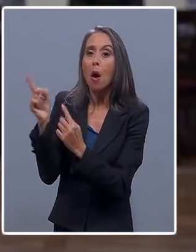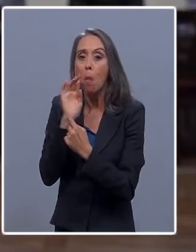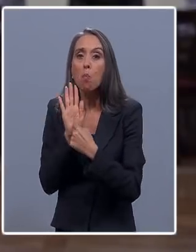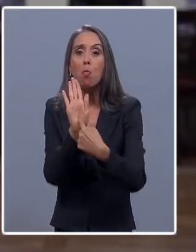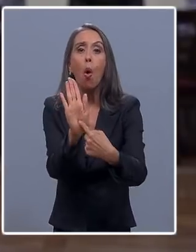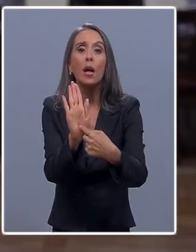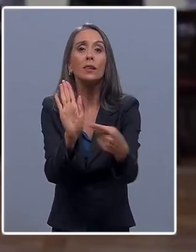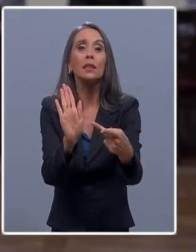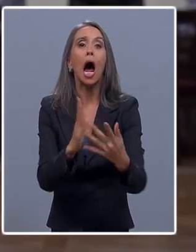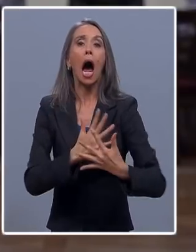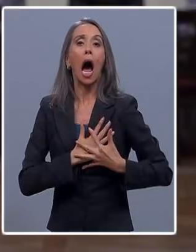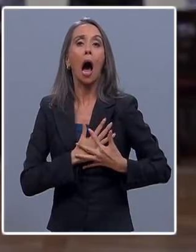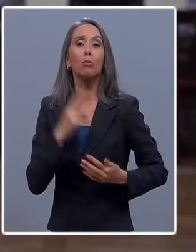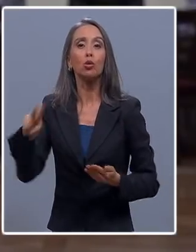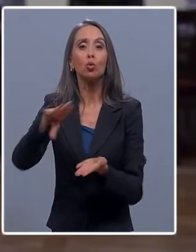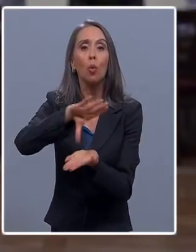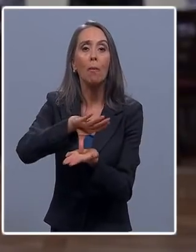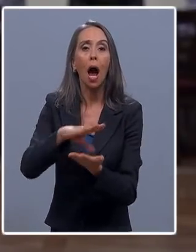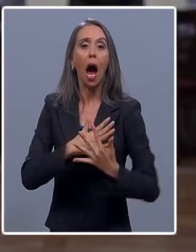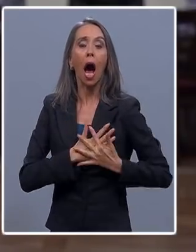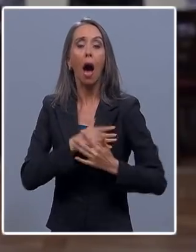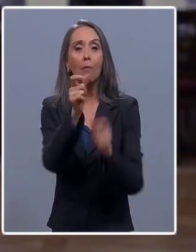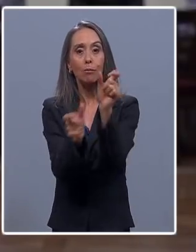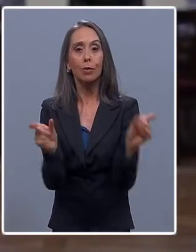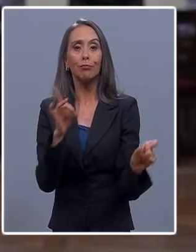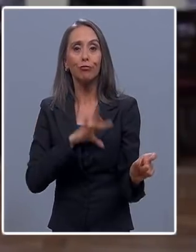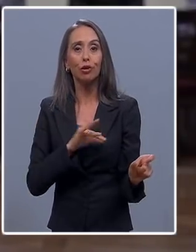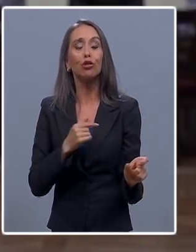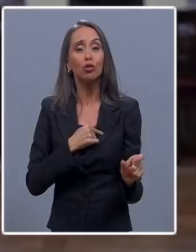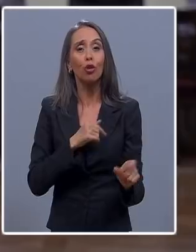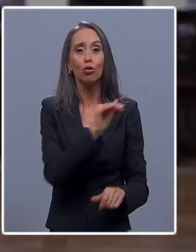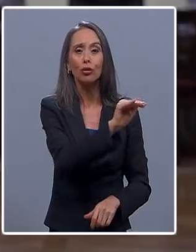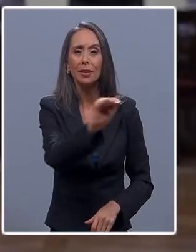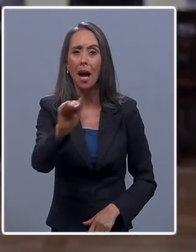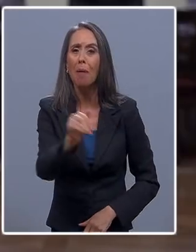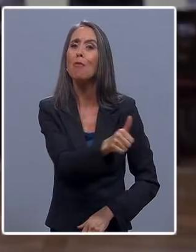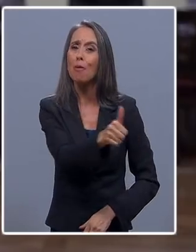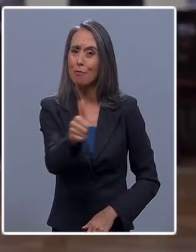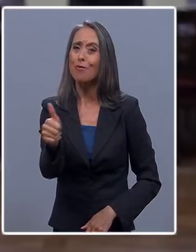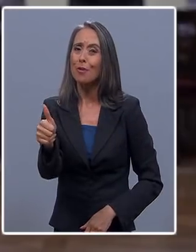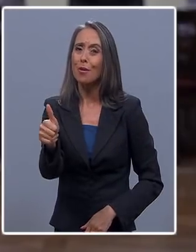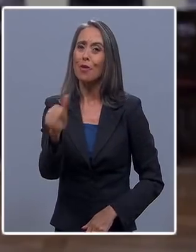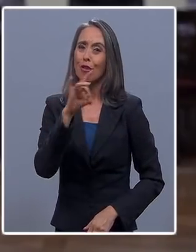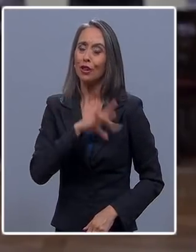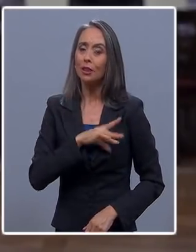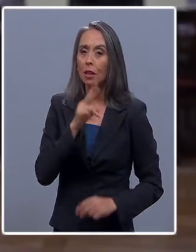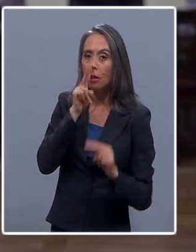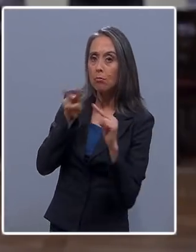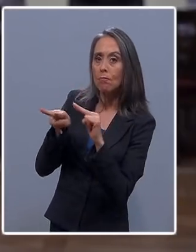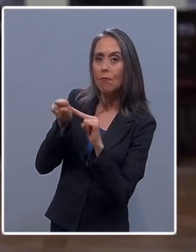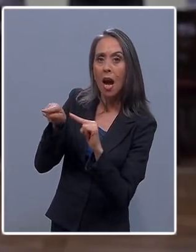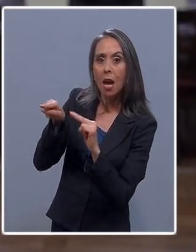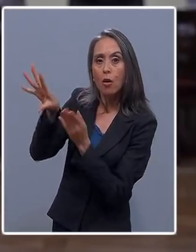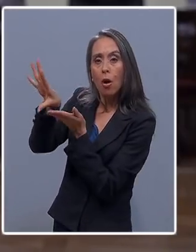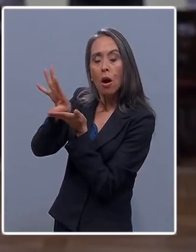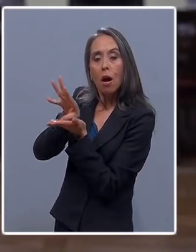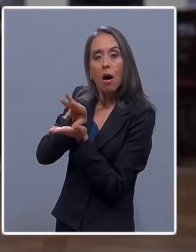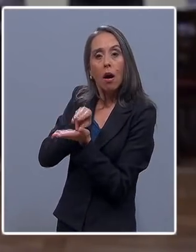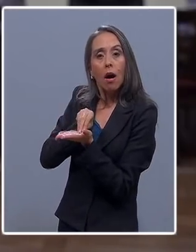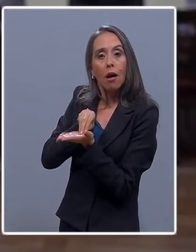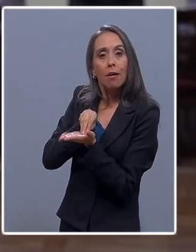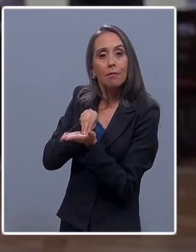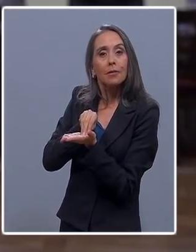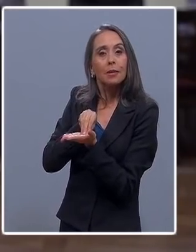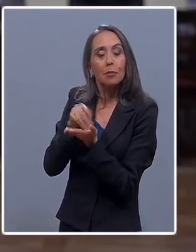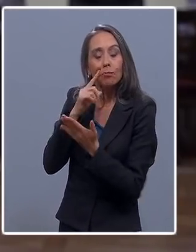por su país y por sus compatriotas hago un llamado a todos los chilenos a inspirarnos en ellos y a seguir